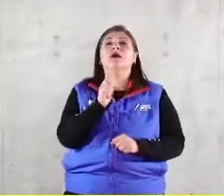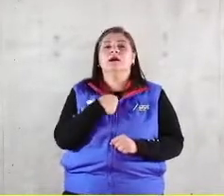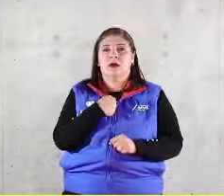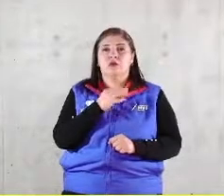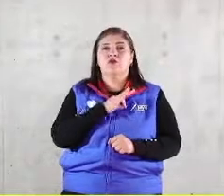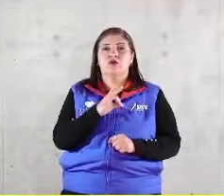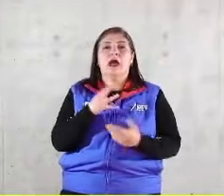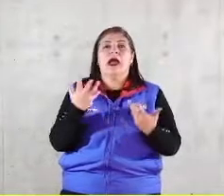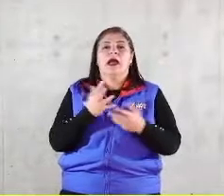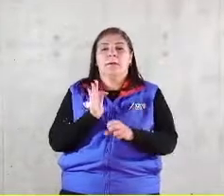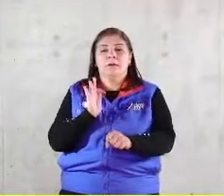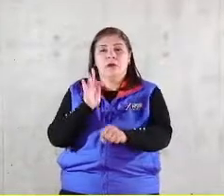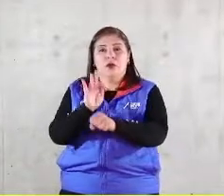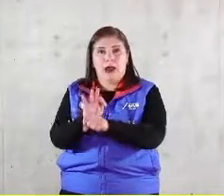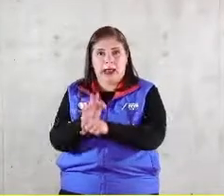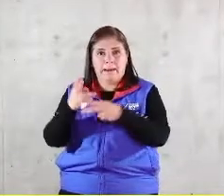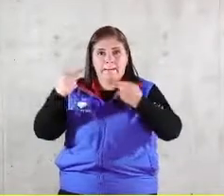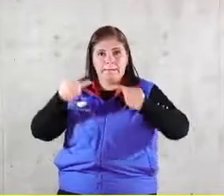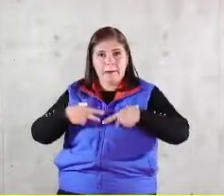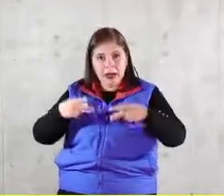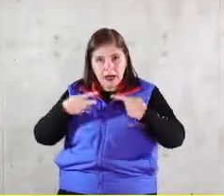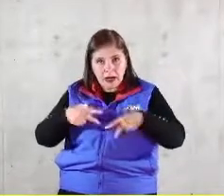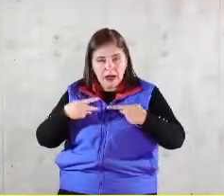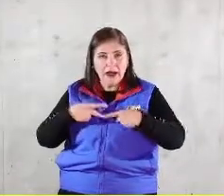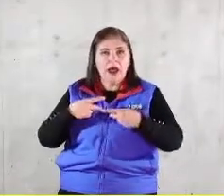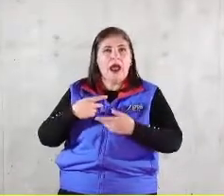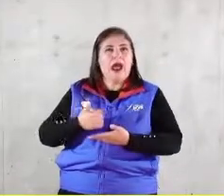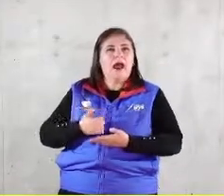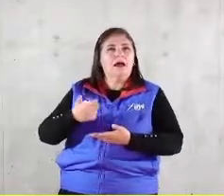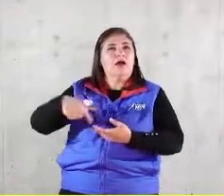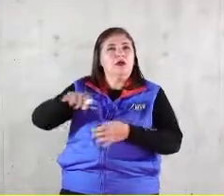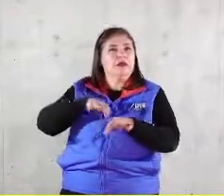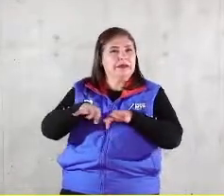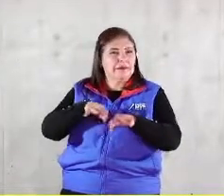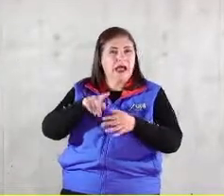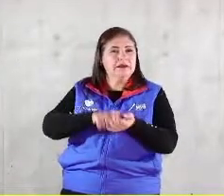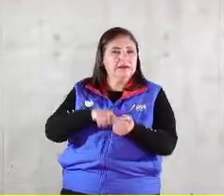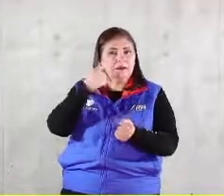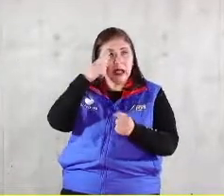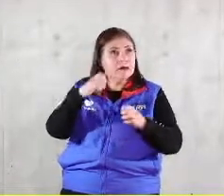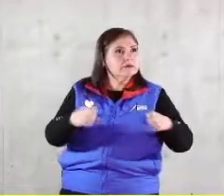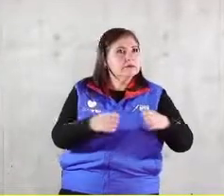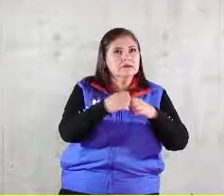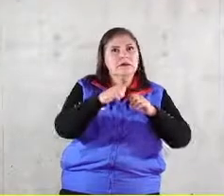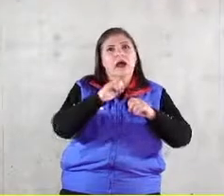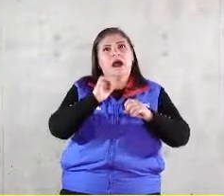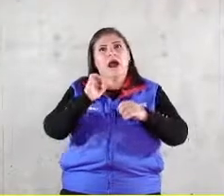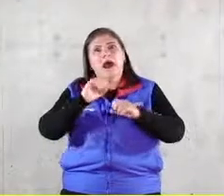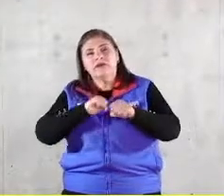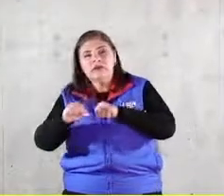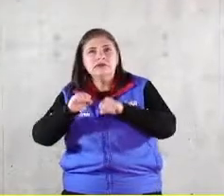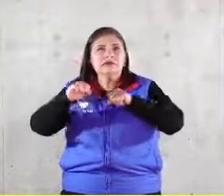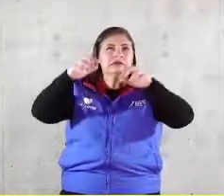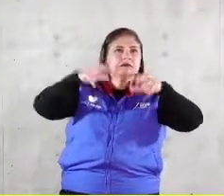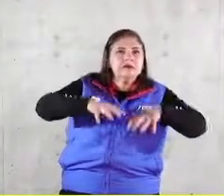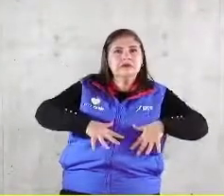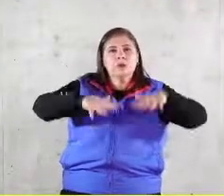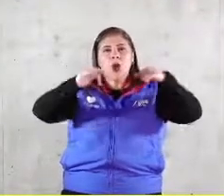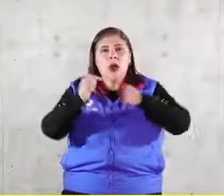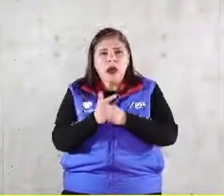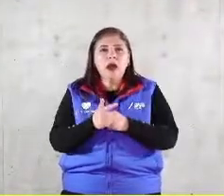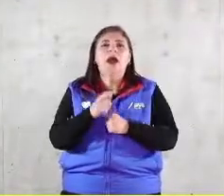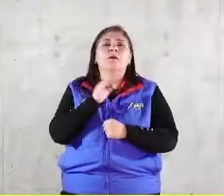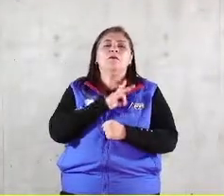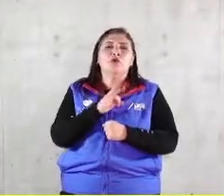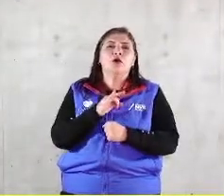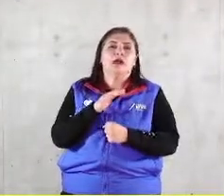es proteger al colaborador en caso de desastres naturales y para eso justamente he hecho a andar la prestación que consiste de forma